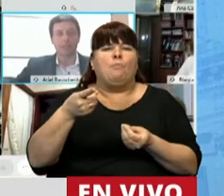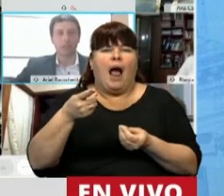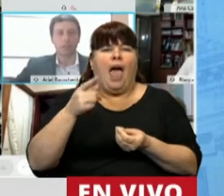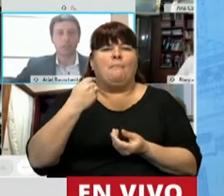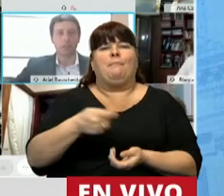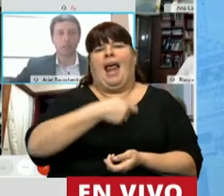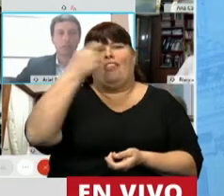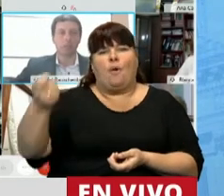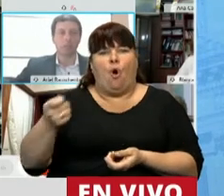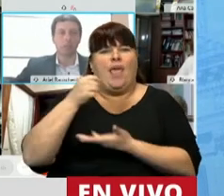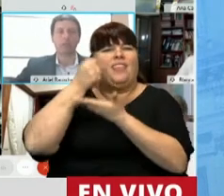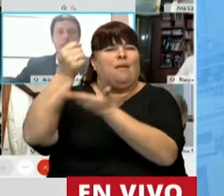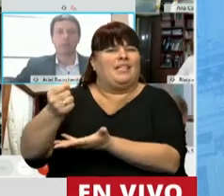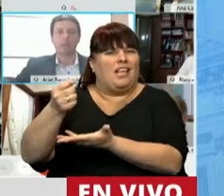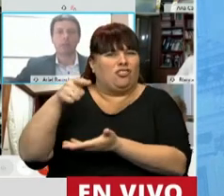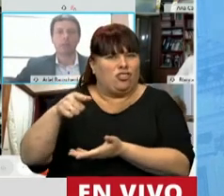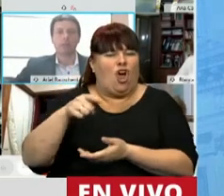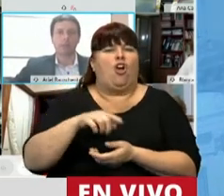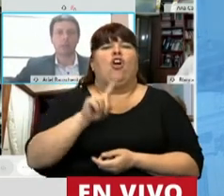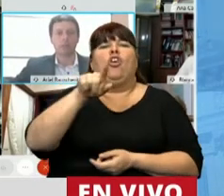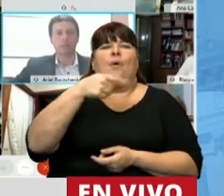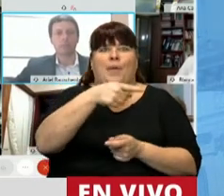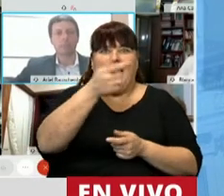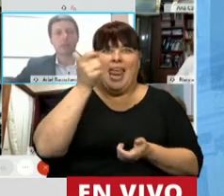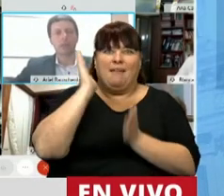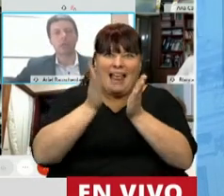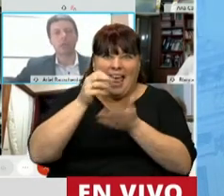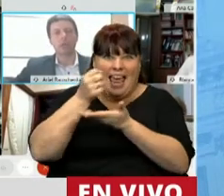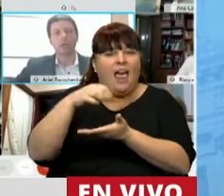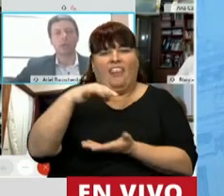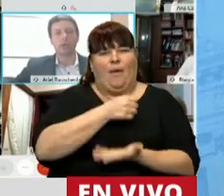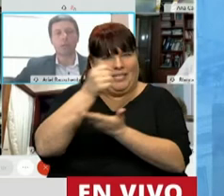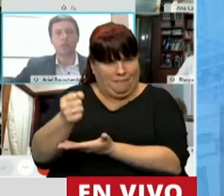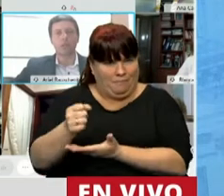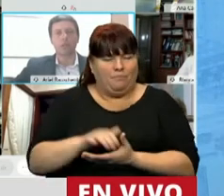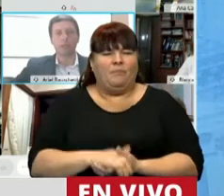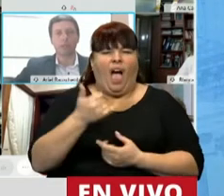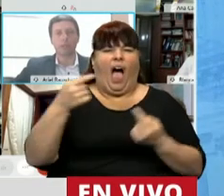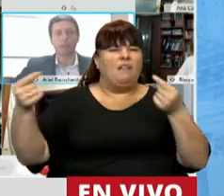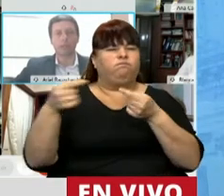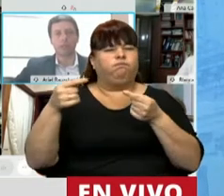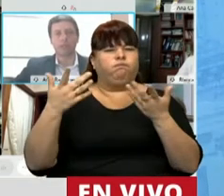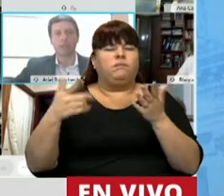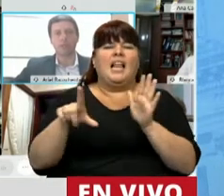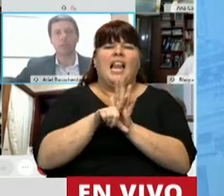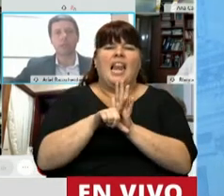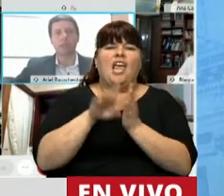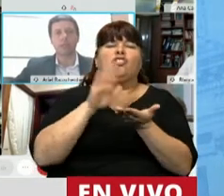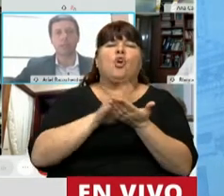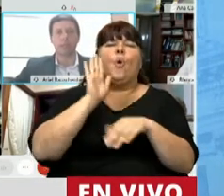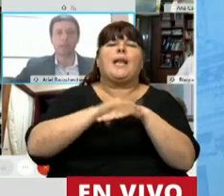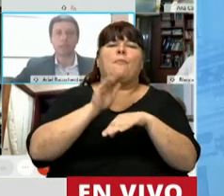resarcimiento en cuanto a la indemnización derivada de estos delitos. Y esto generó una contradicción normativa respecto a las